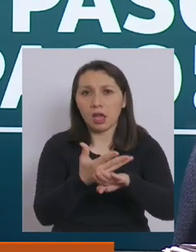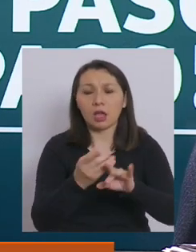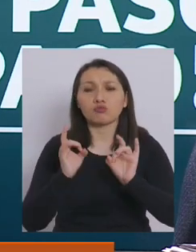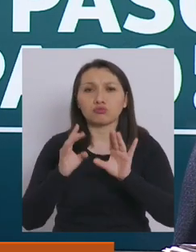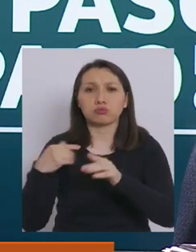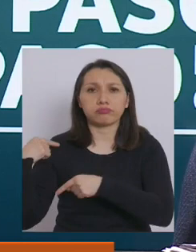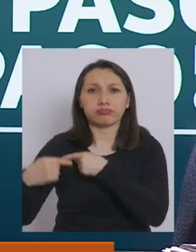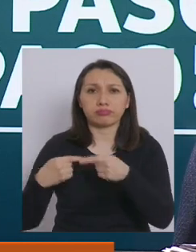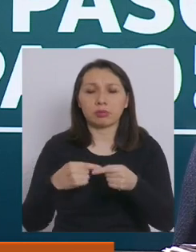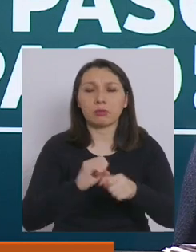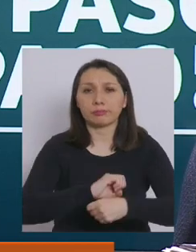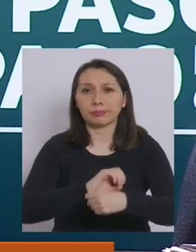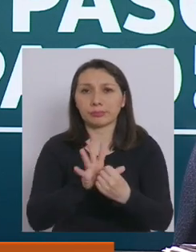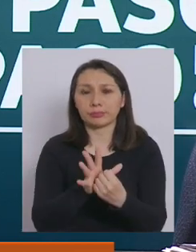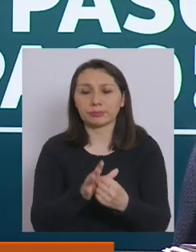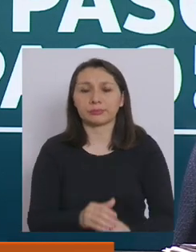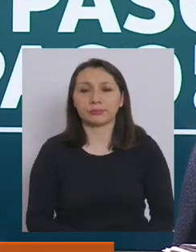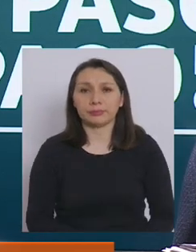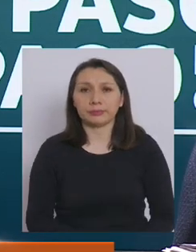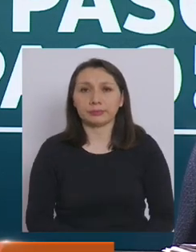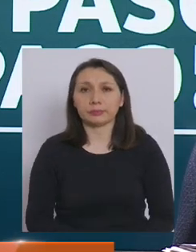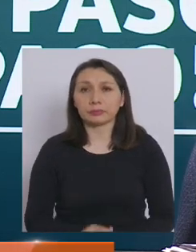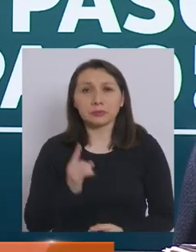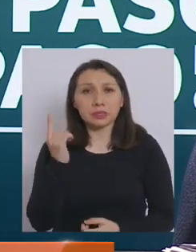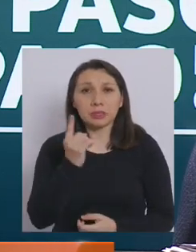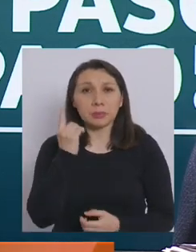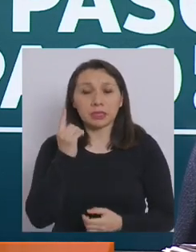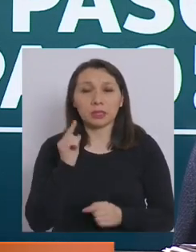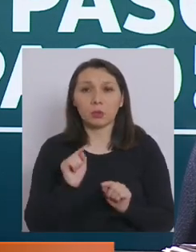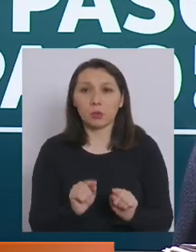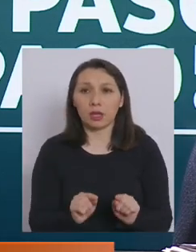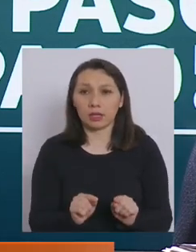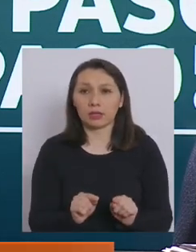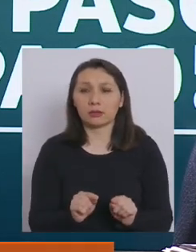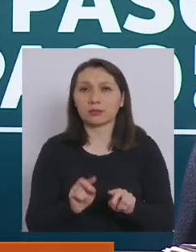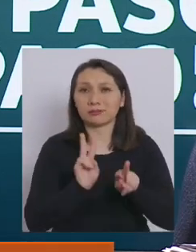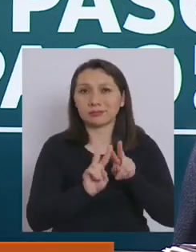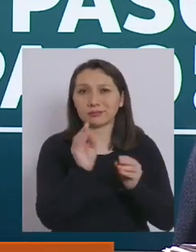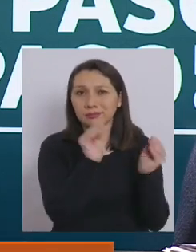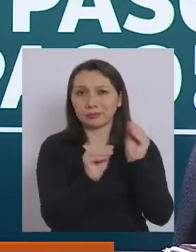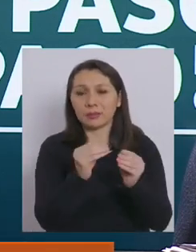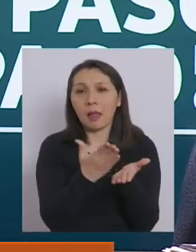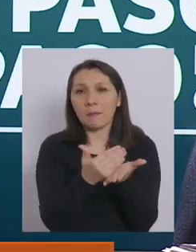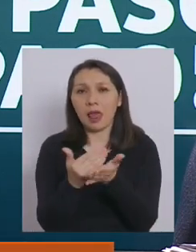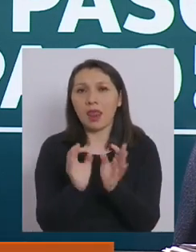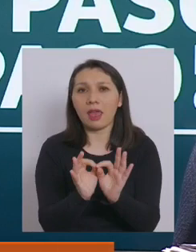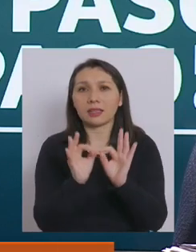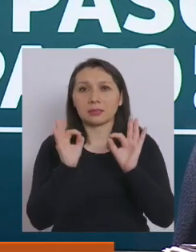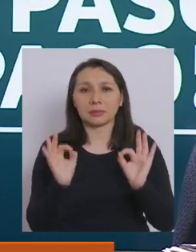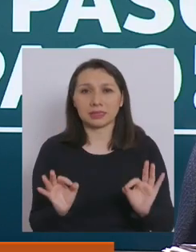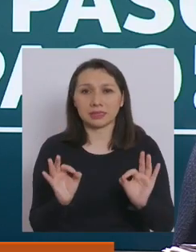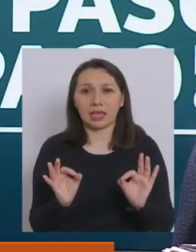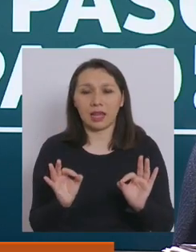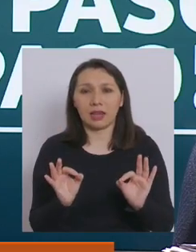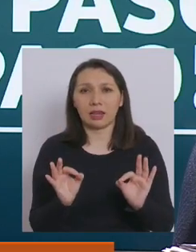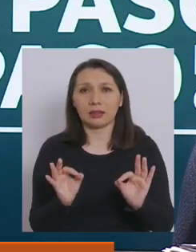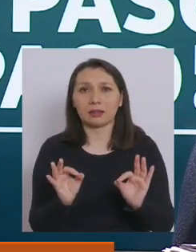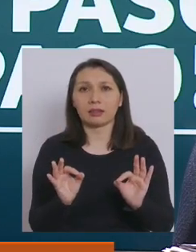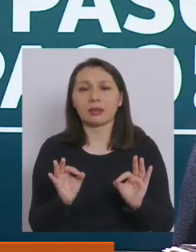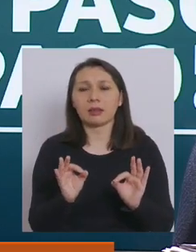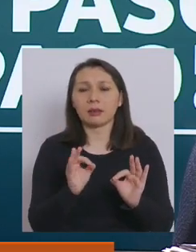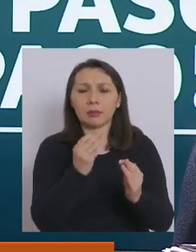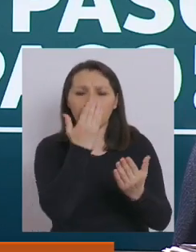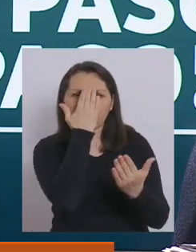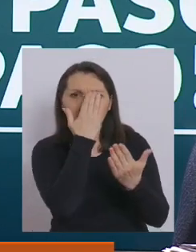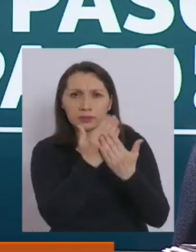consecuencia de la pandemia. Particularmente, la elaboración de un plan especial para hacer